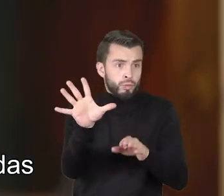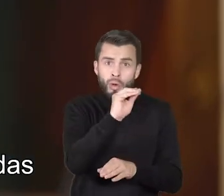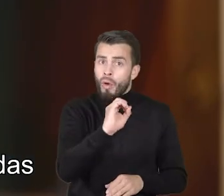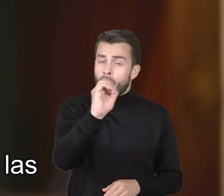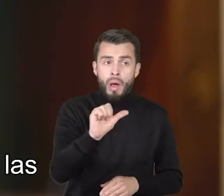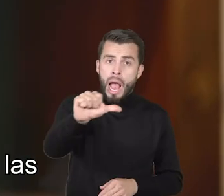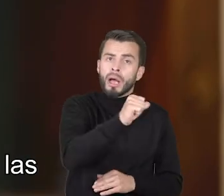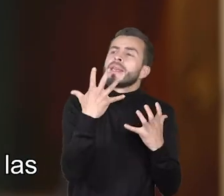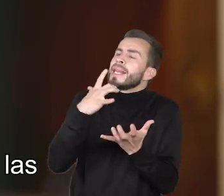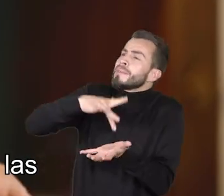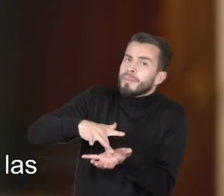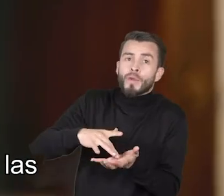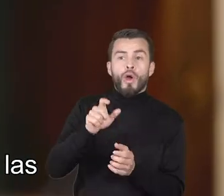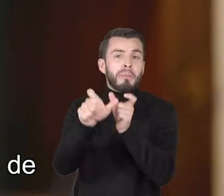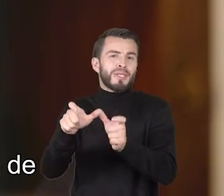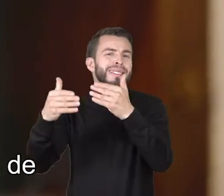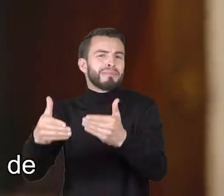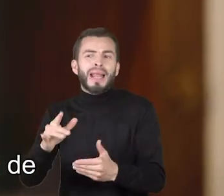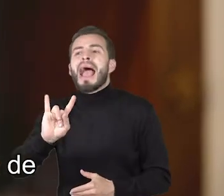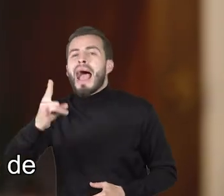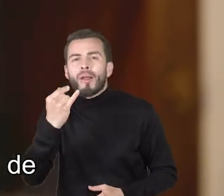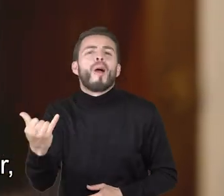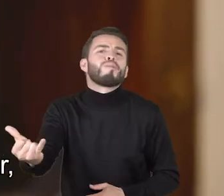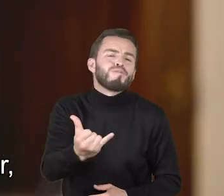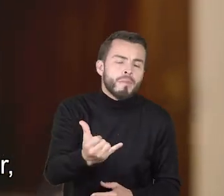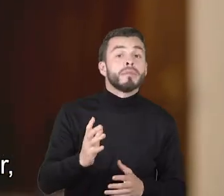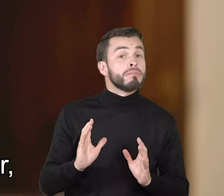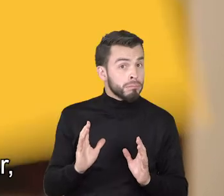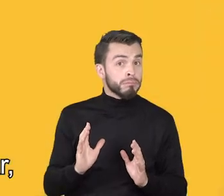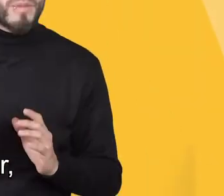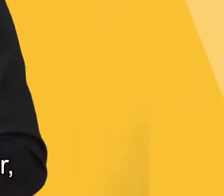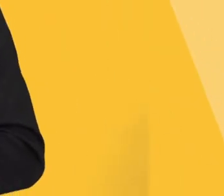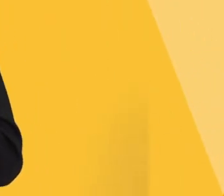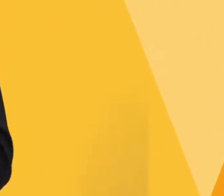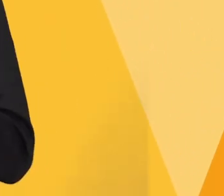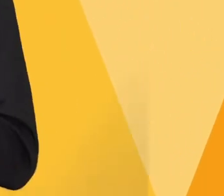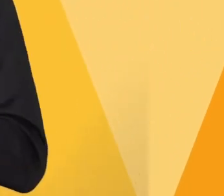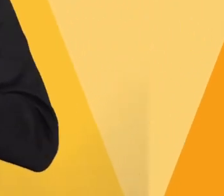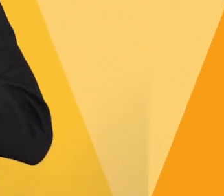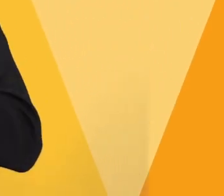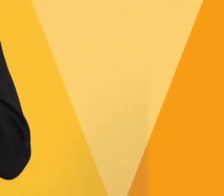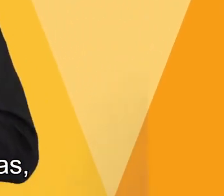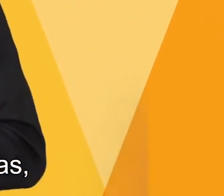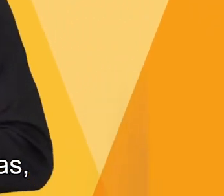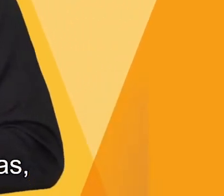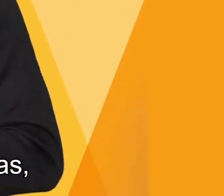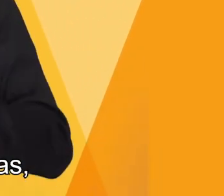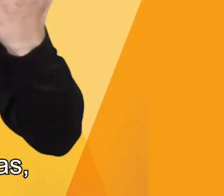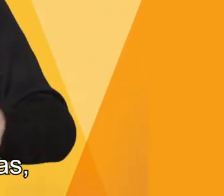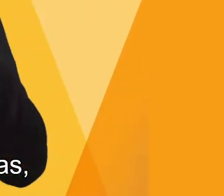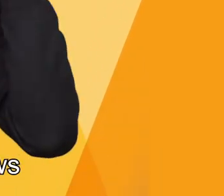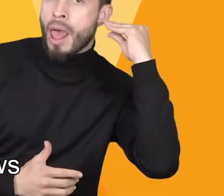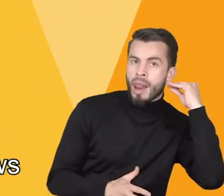todos y todas puedan participar, que también las personas con alguna condición de discapacidad puedan participar, vamos a estar utilizando traducción en